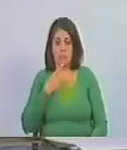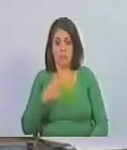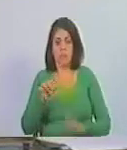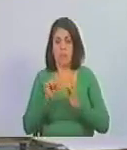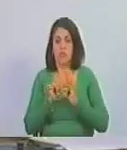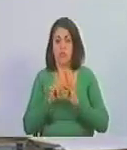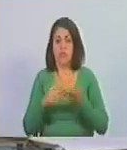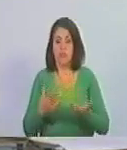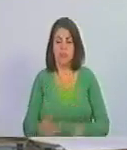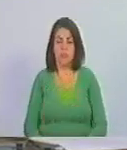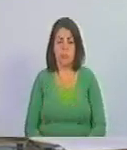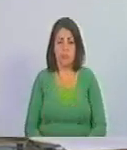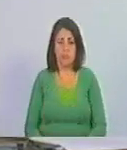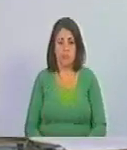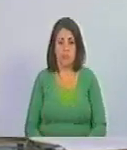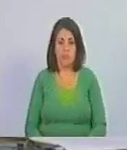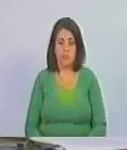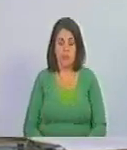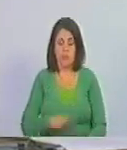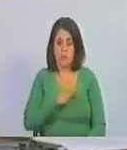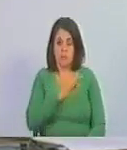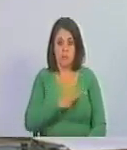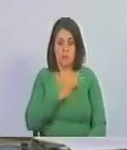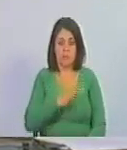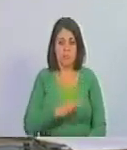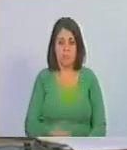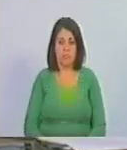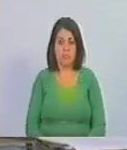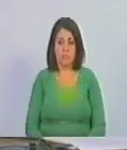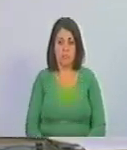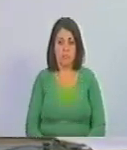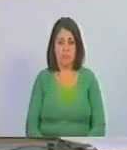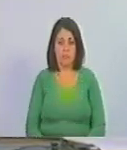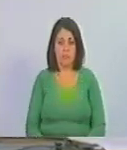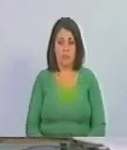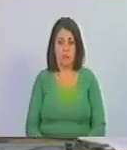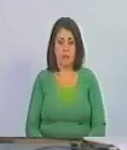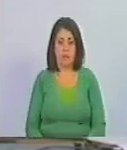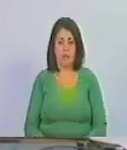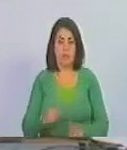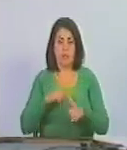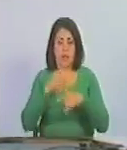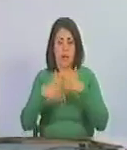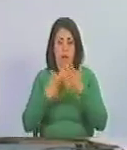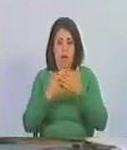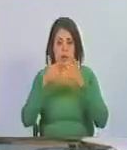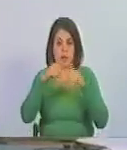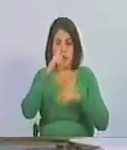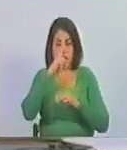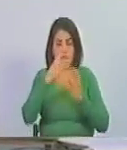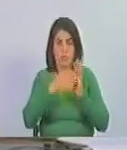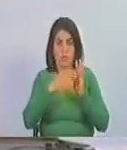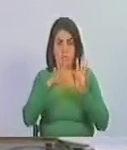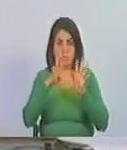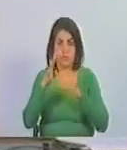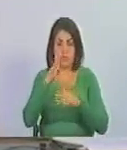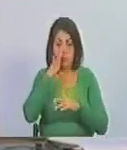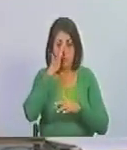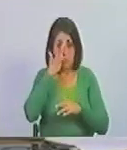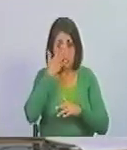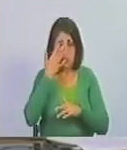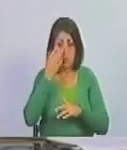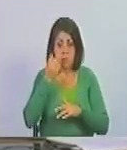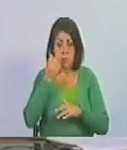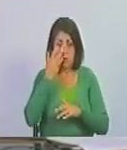dónde lo sacó este señor era hasta el momento del año 19 que